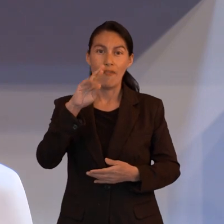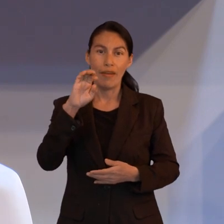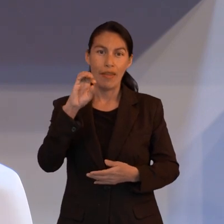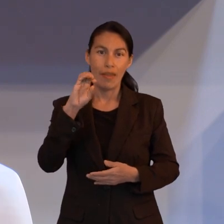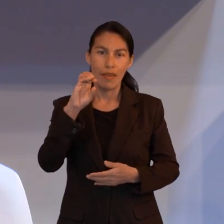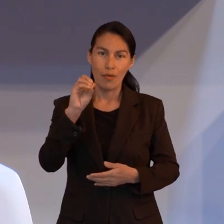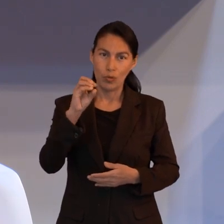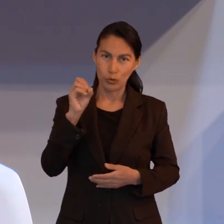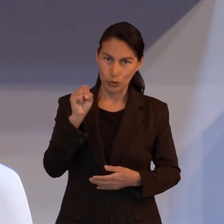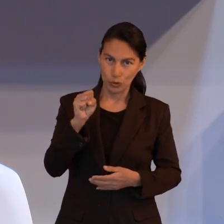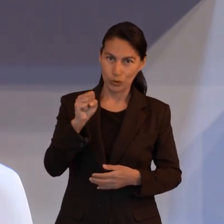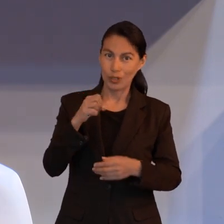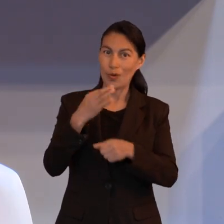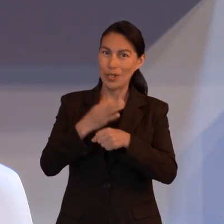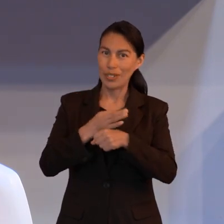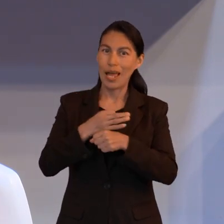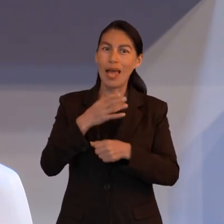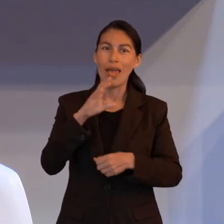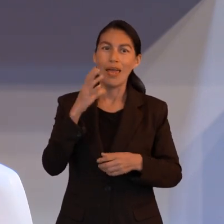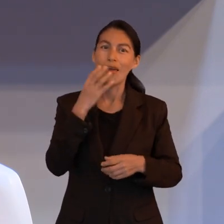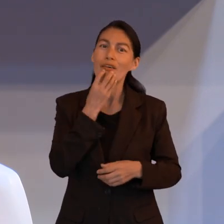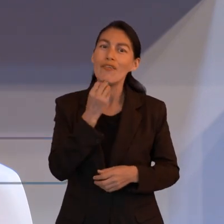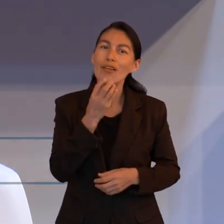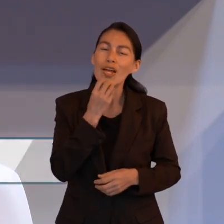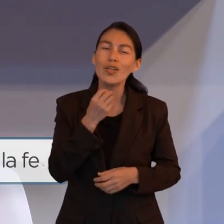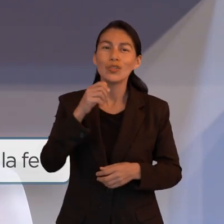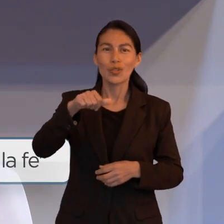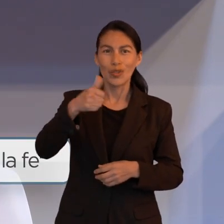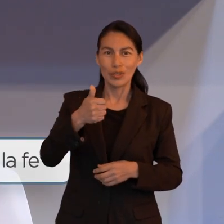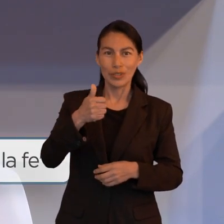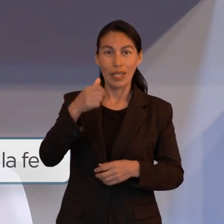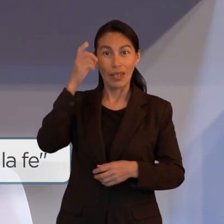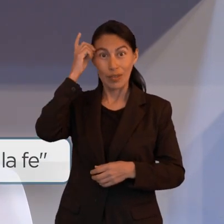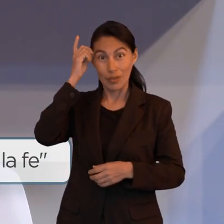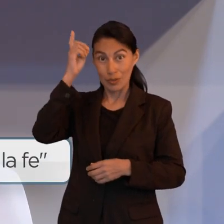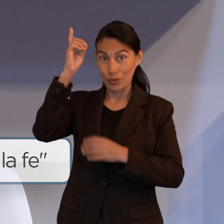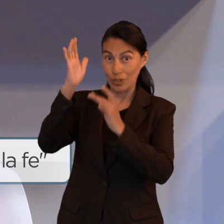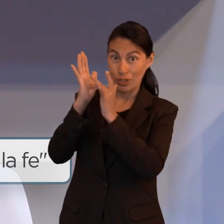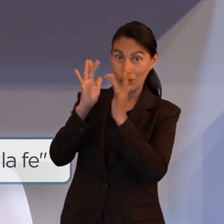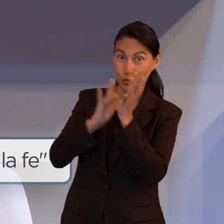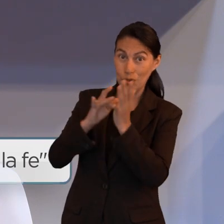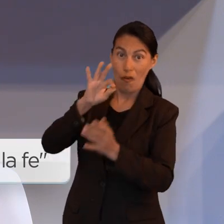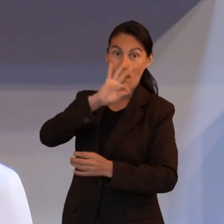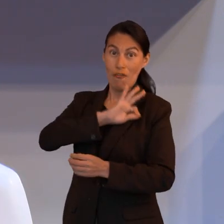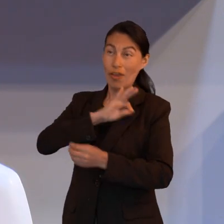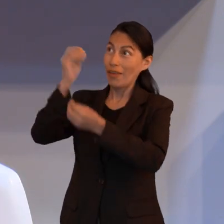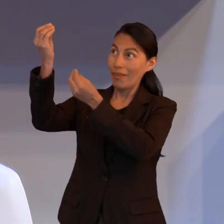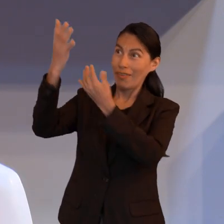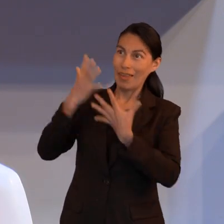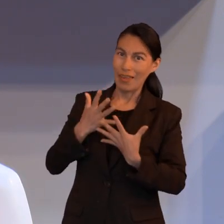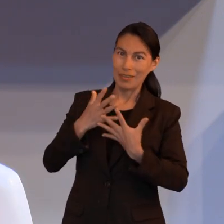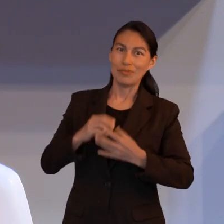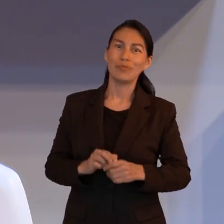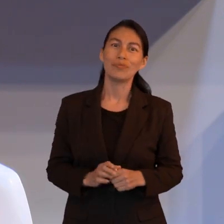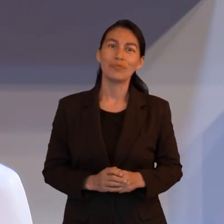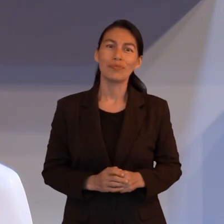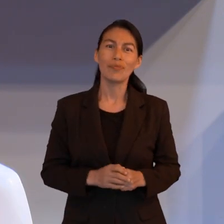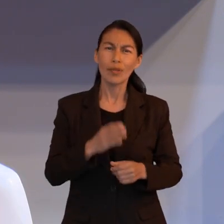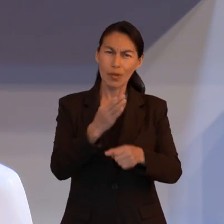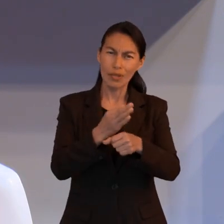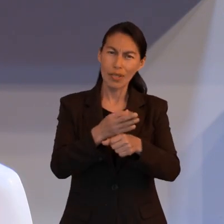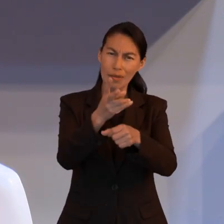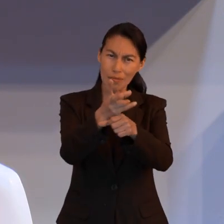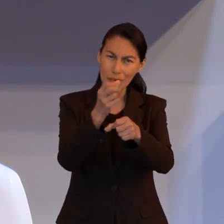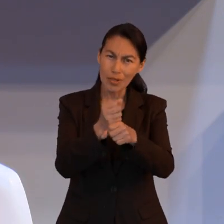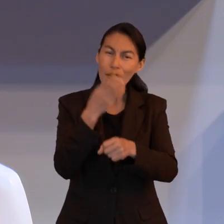estudiando el libro de Hebreos, y el título de la lección de esta semana es Jesús, el autor y consumador de la fe. Quiero que vayan a sus Biblias y